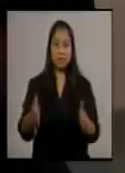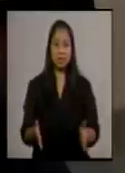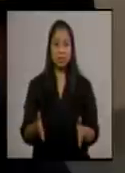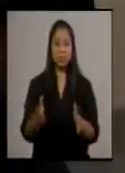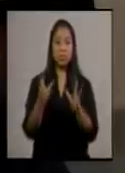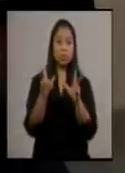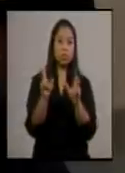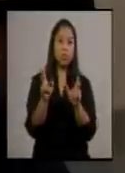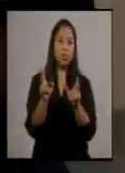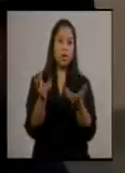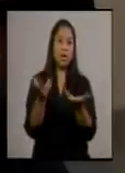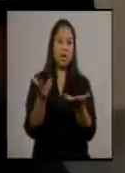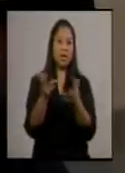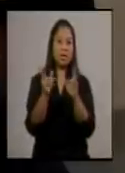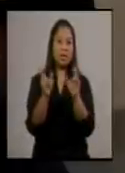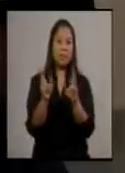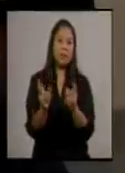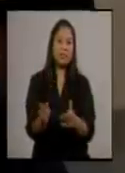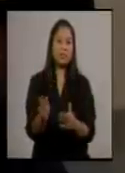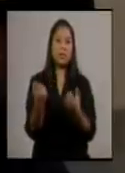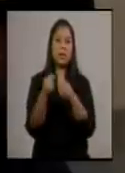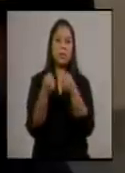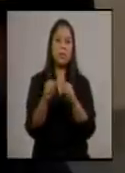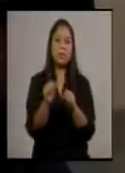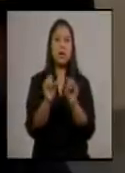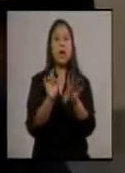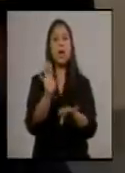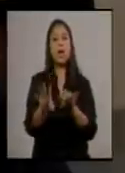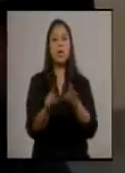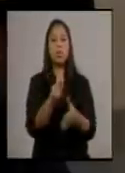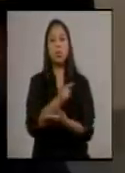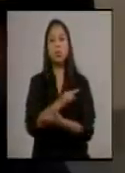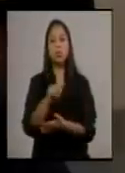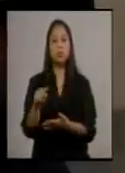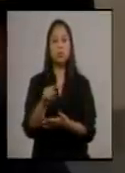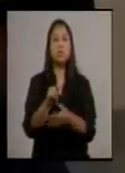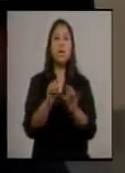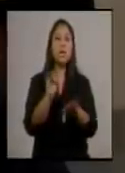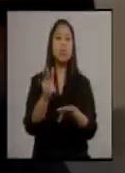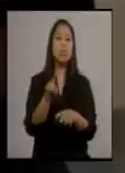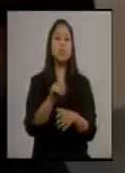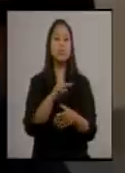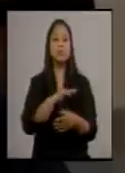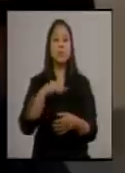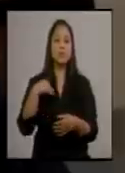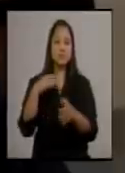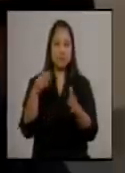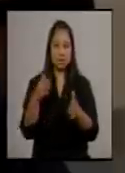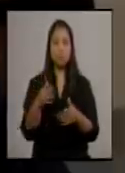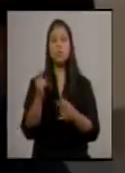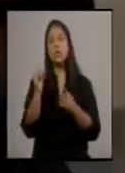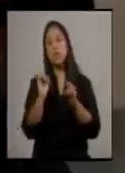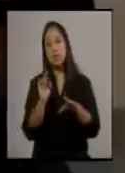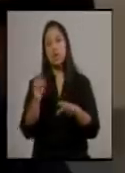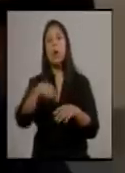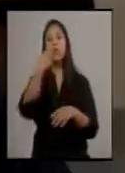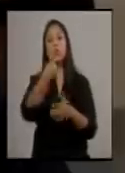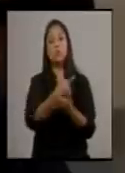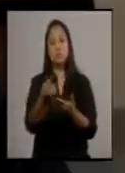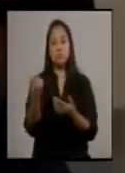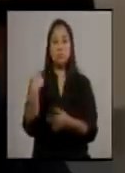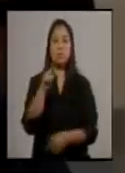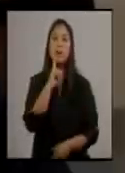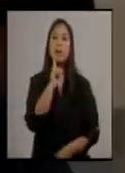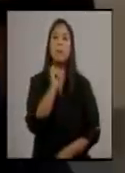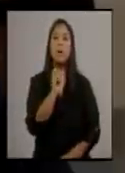acciones que vamos a emprender en algunos ministerios la semana entrante, con el propósito de mejorar las